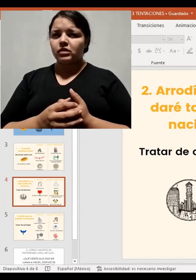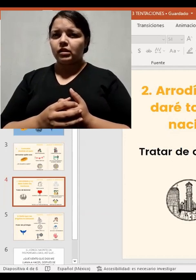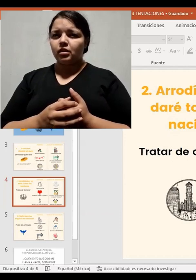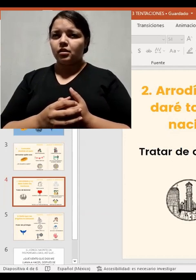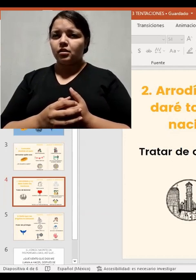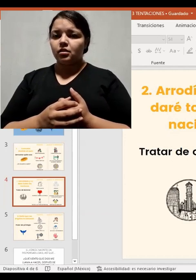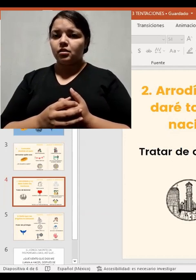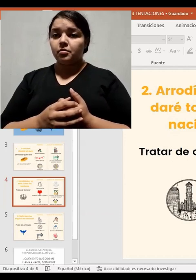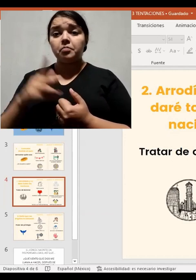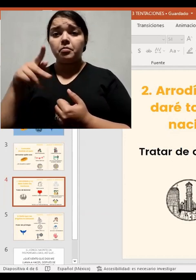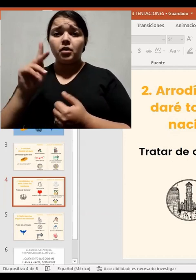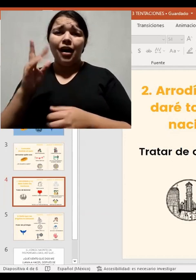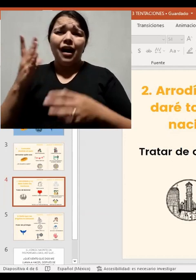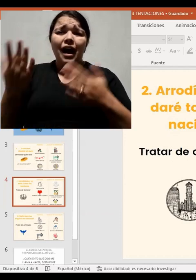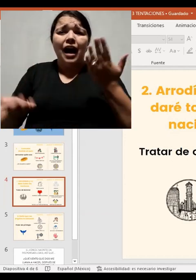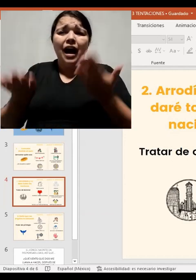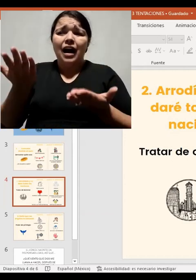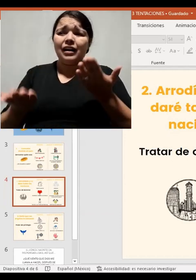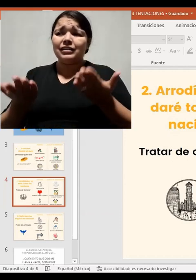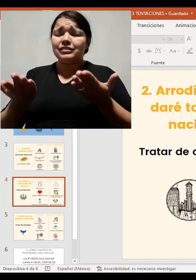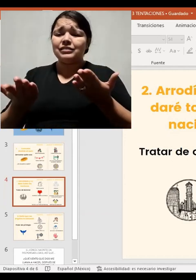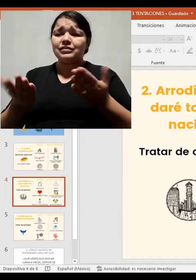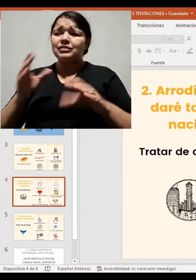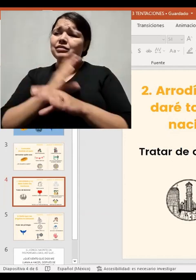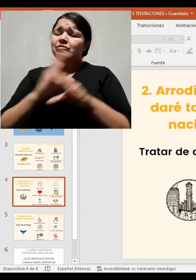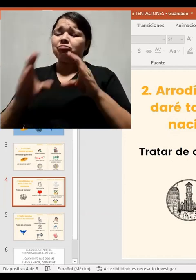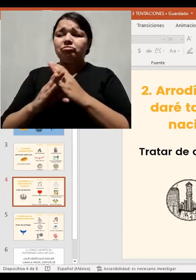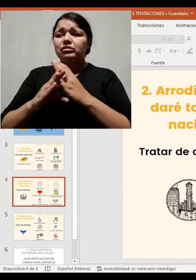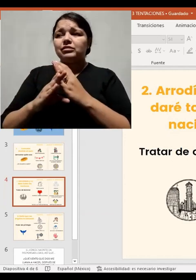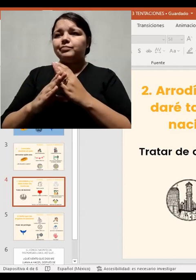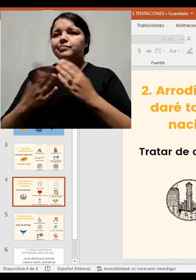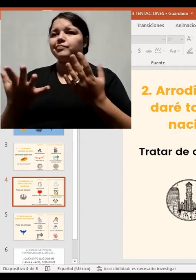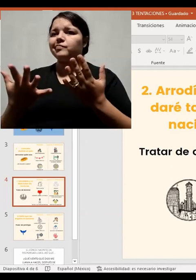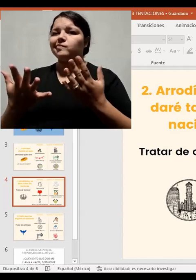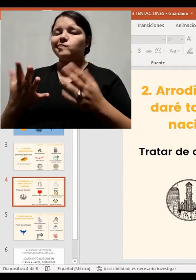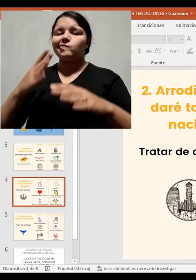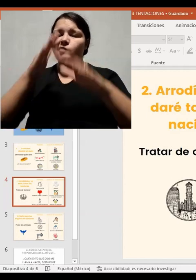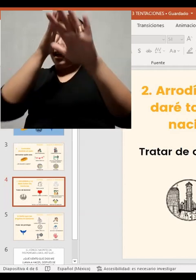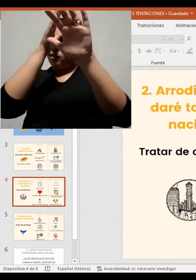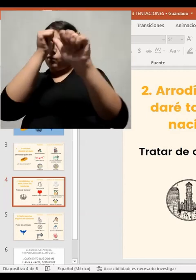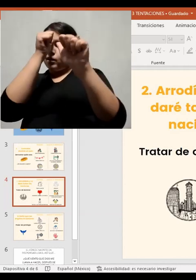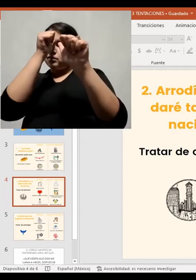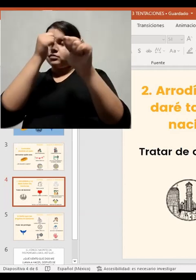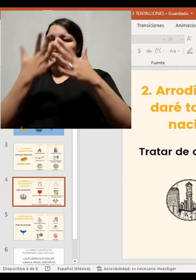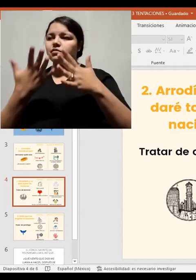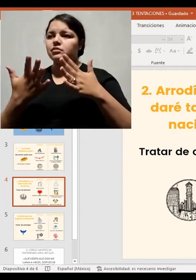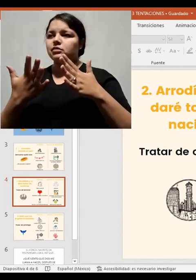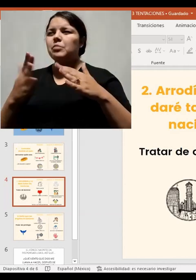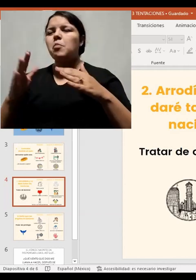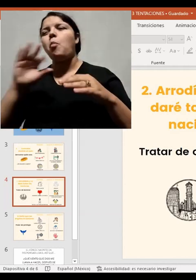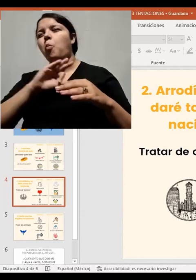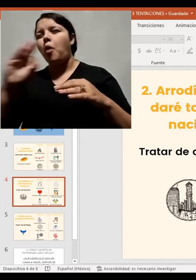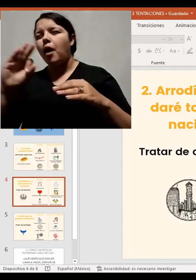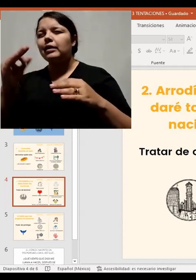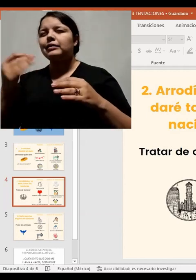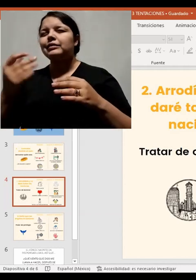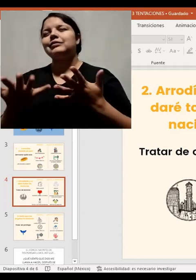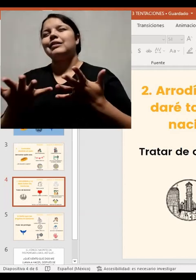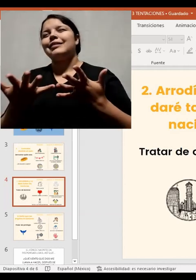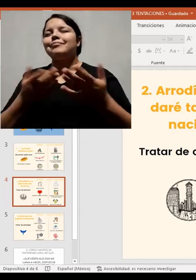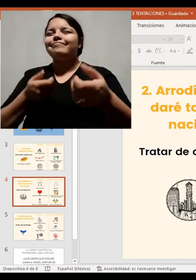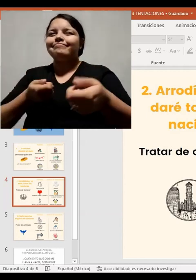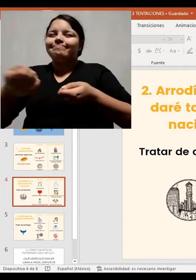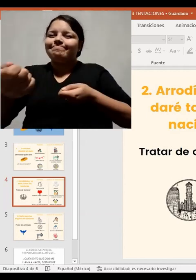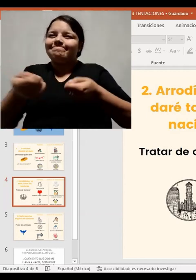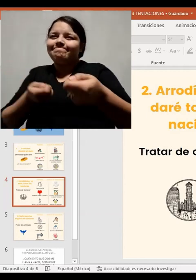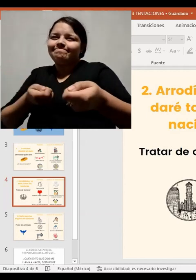que no son negociables, entonces no estés con esa persona. Si son cosas que son negociables y muchas cosas lo son, ok,